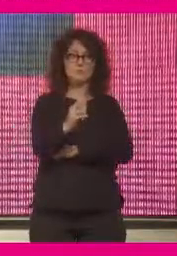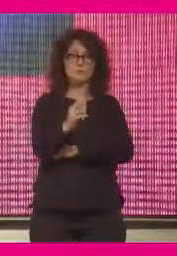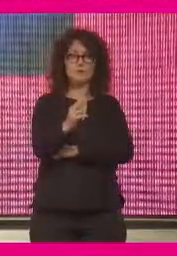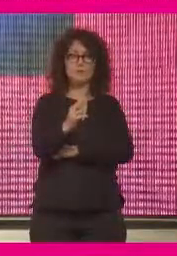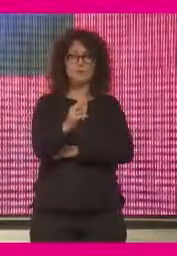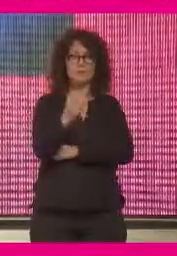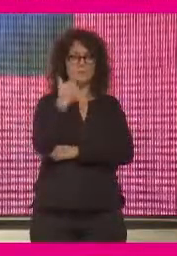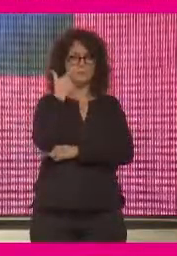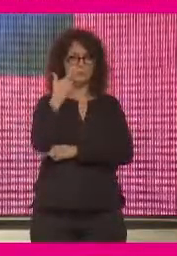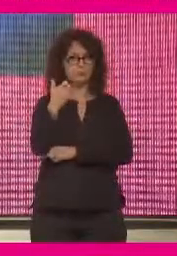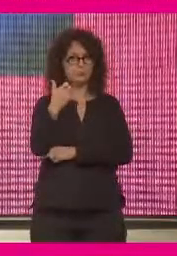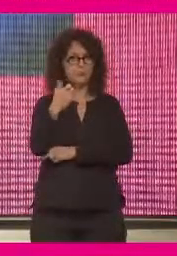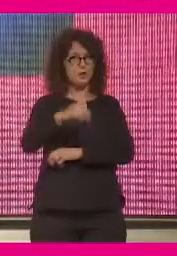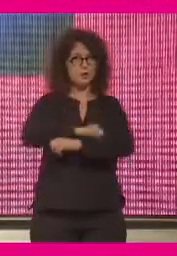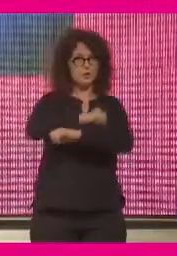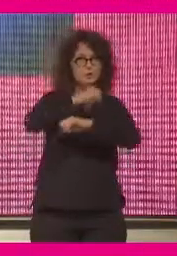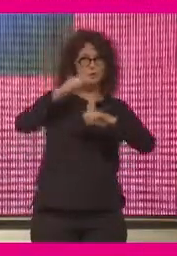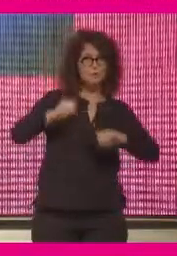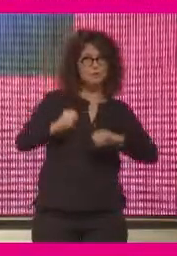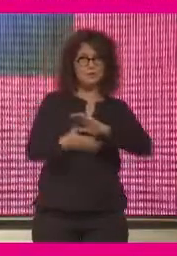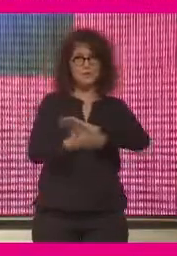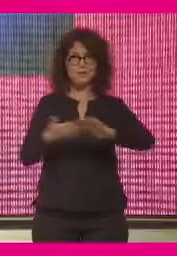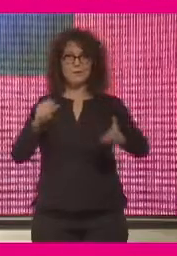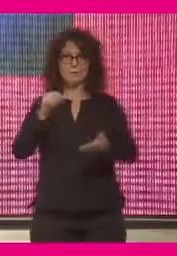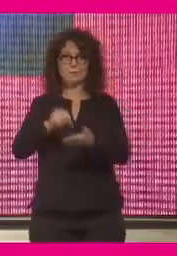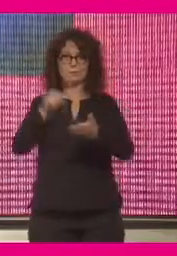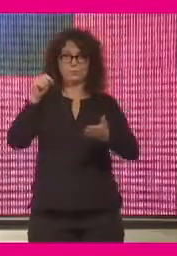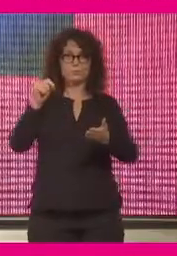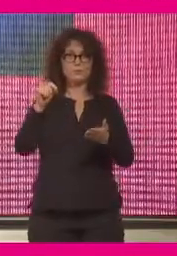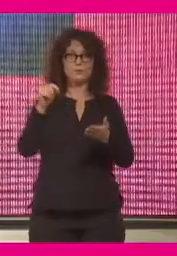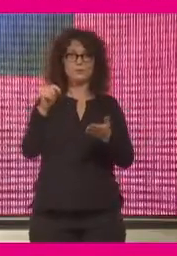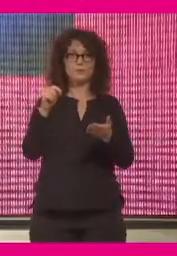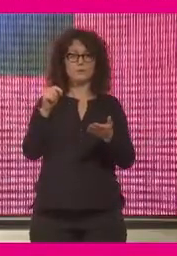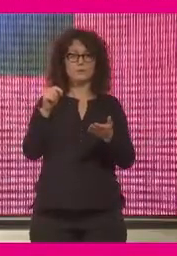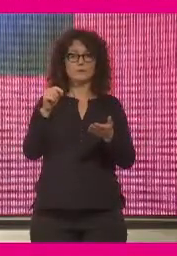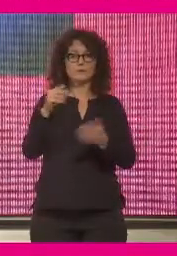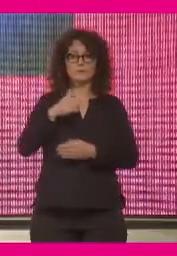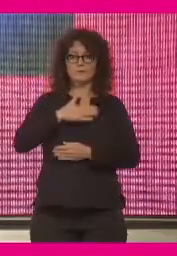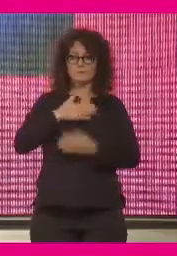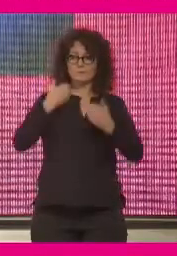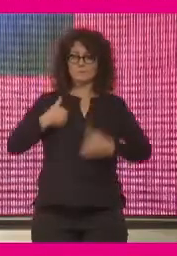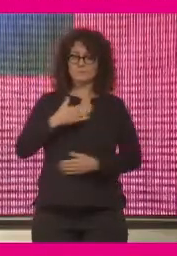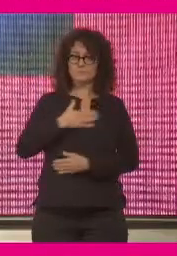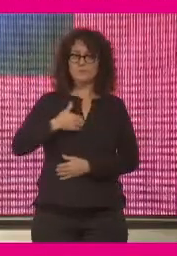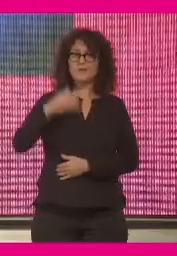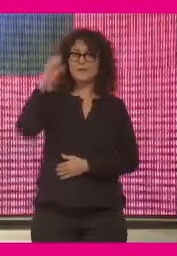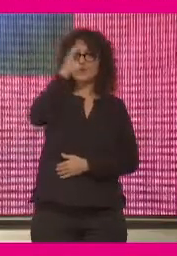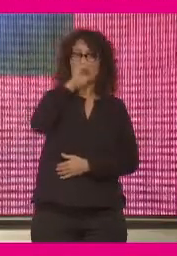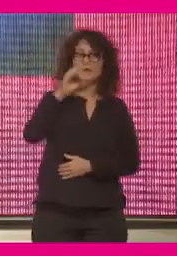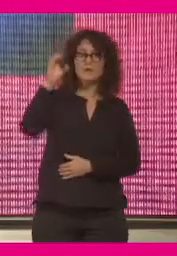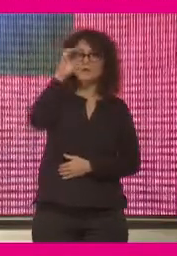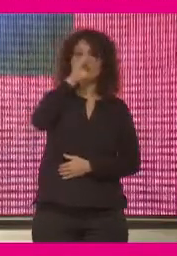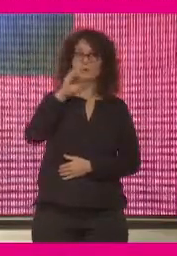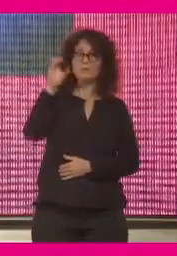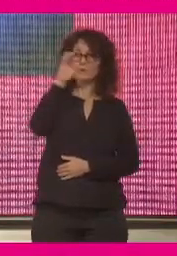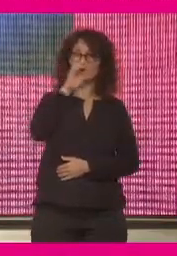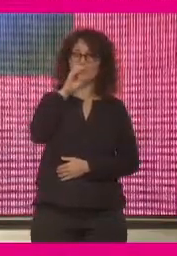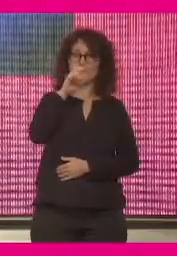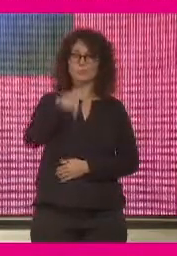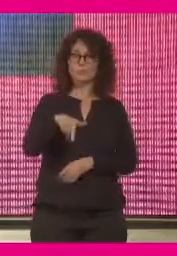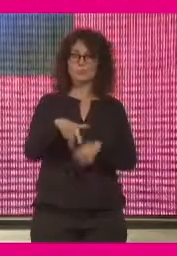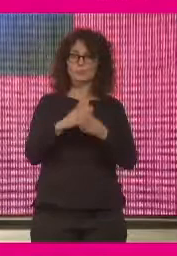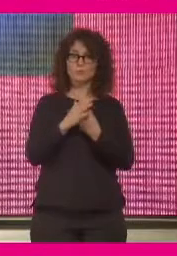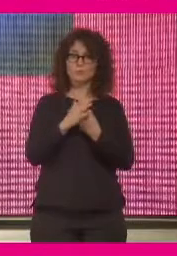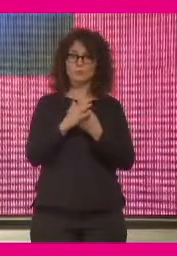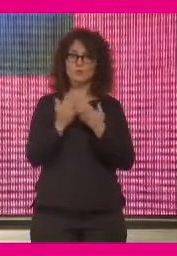muy llamativa, muy sólida y muy rápida. Entonces, como científico, este fenómeno también ha